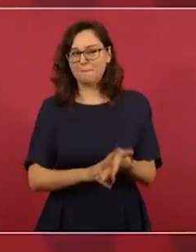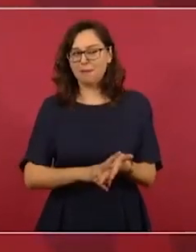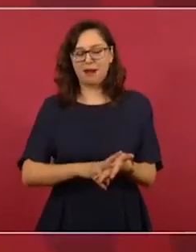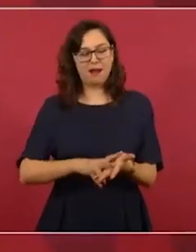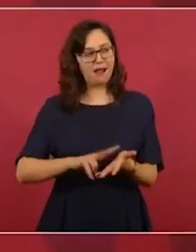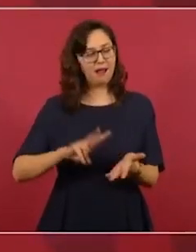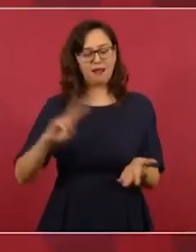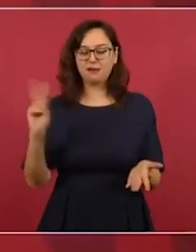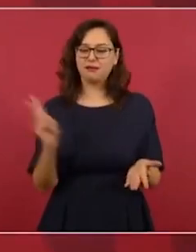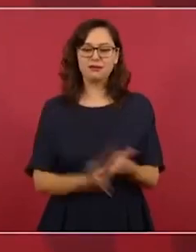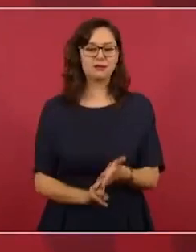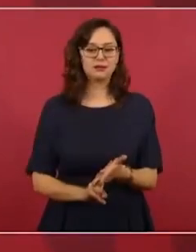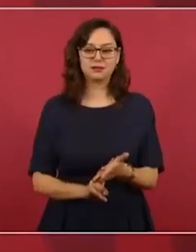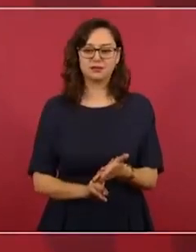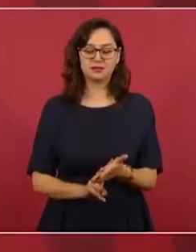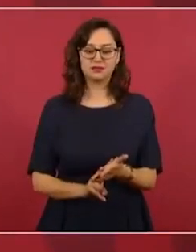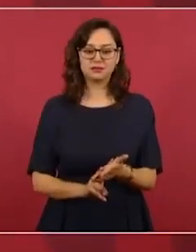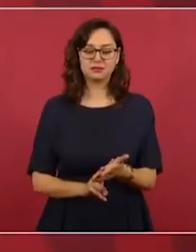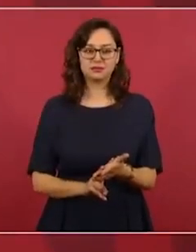entonces